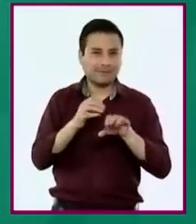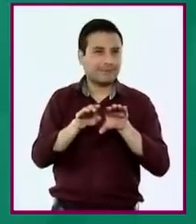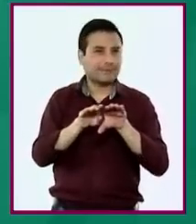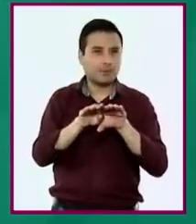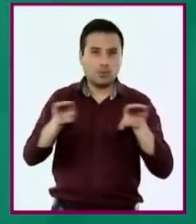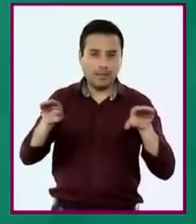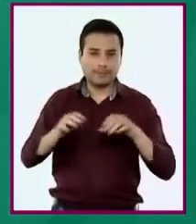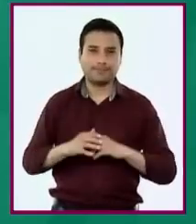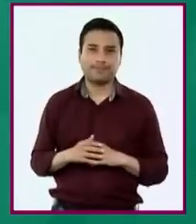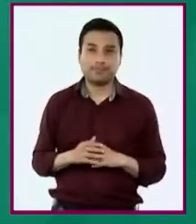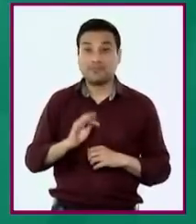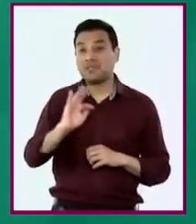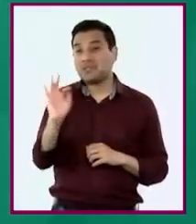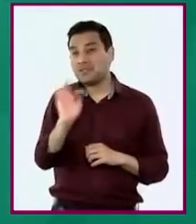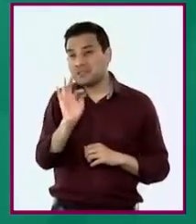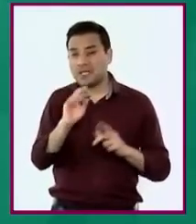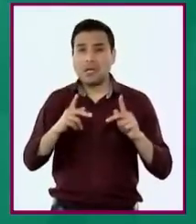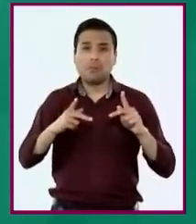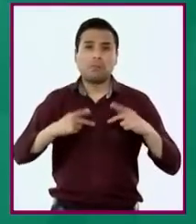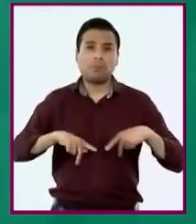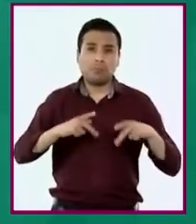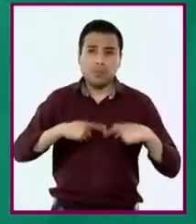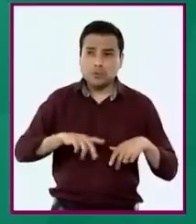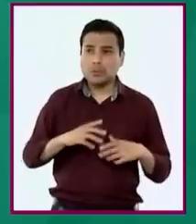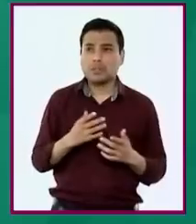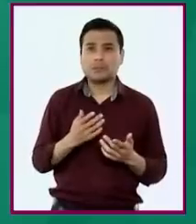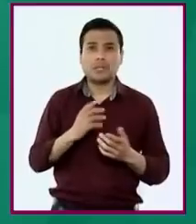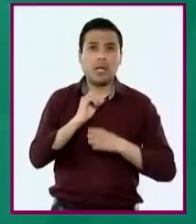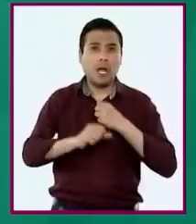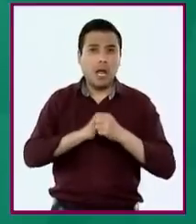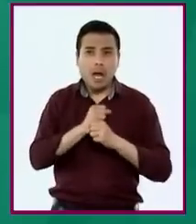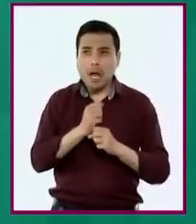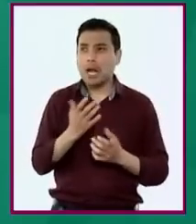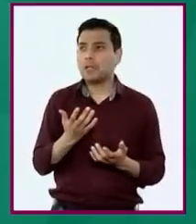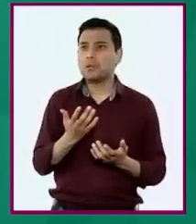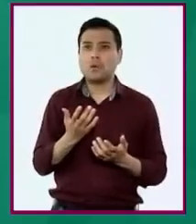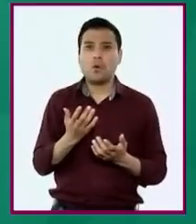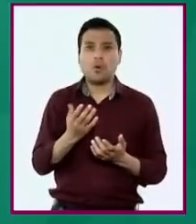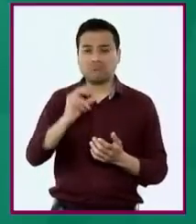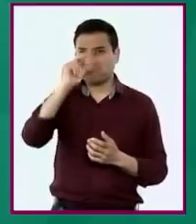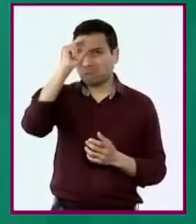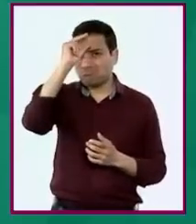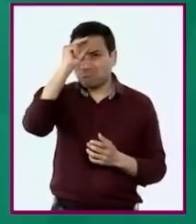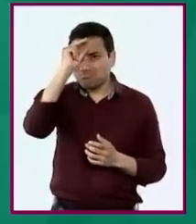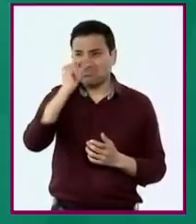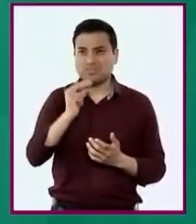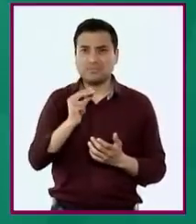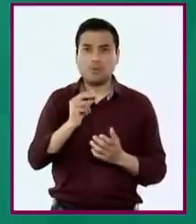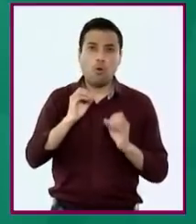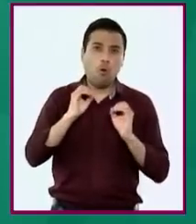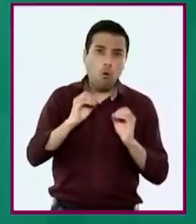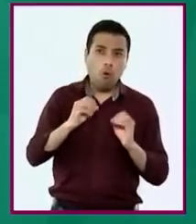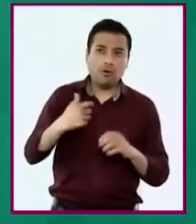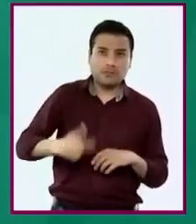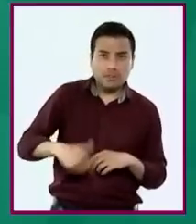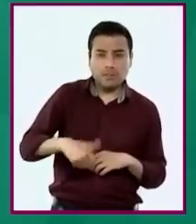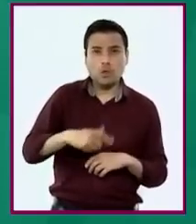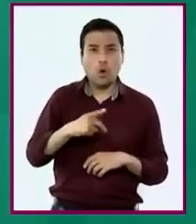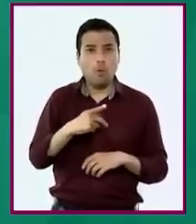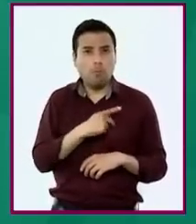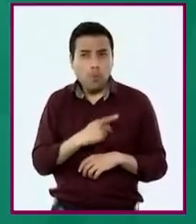todas y todos, sin importar diferencias de edad, de capacidades, género, culturales,